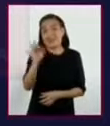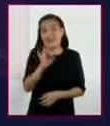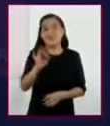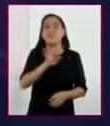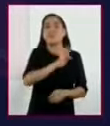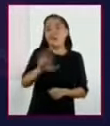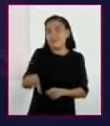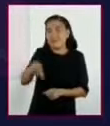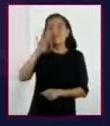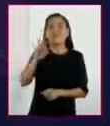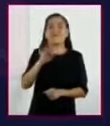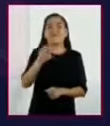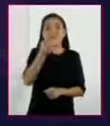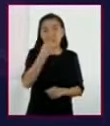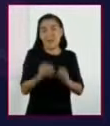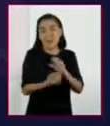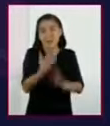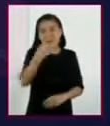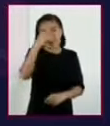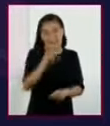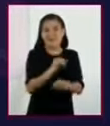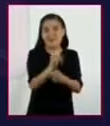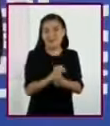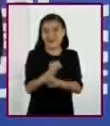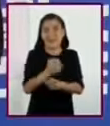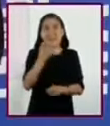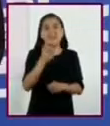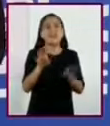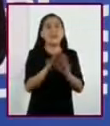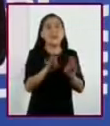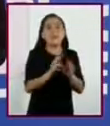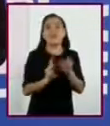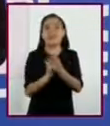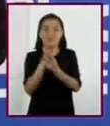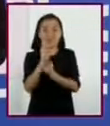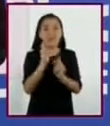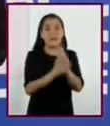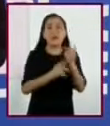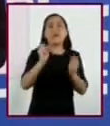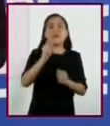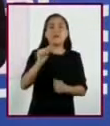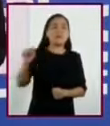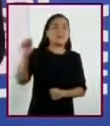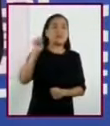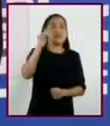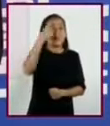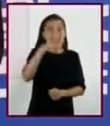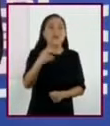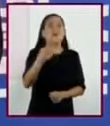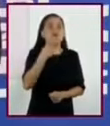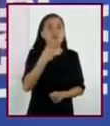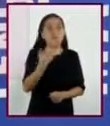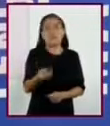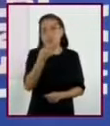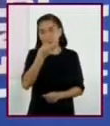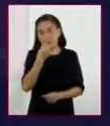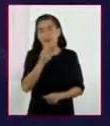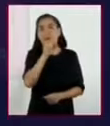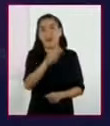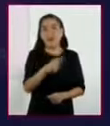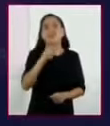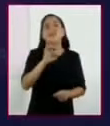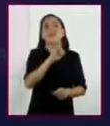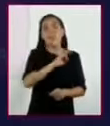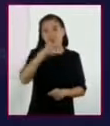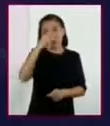encontrar medicamentos nuevos al investigar en los estudios milenarios que se utilizaban en la alimentación o en la prevención de